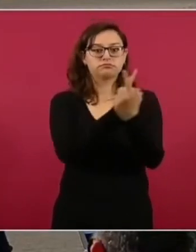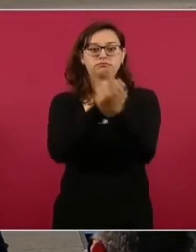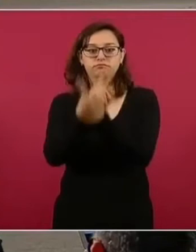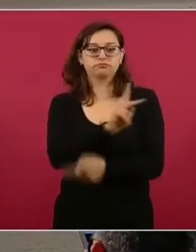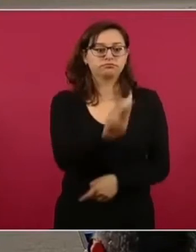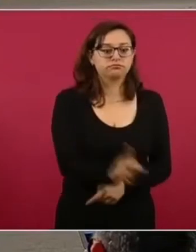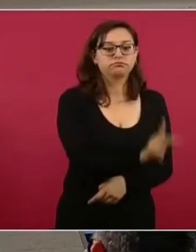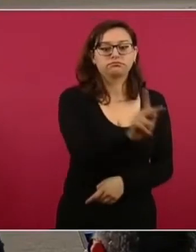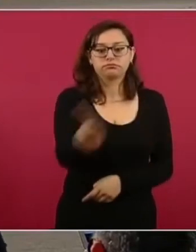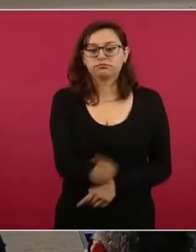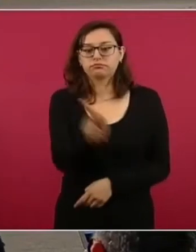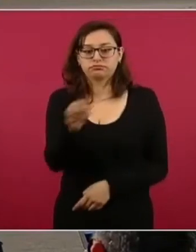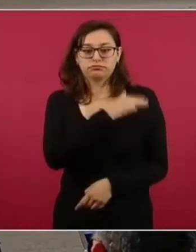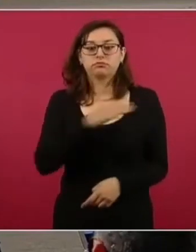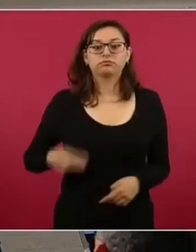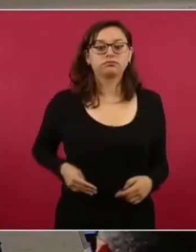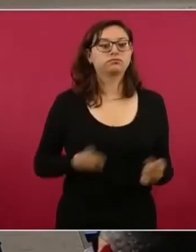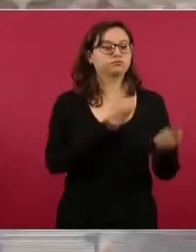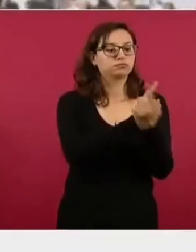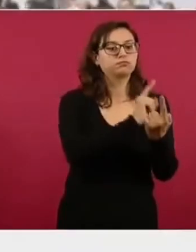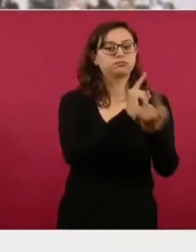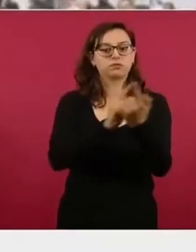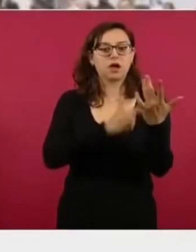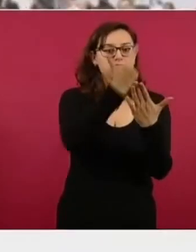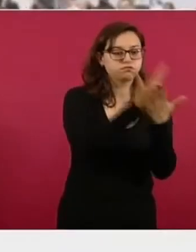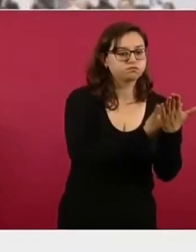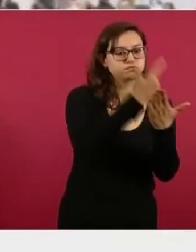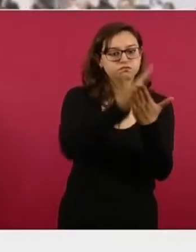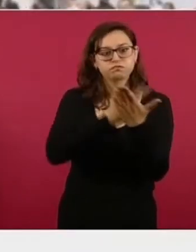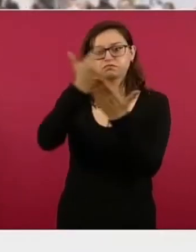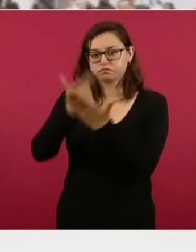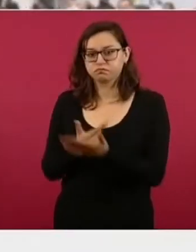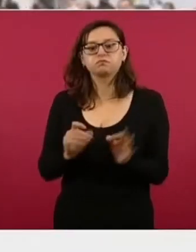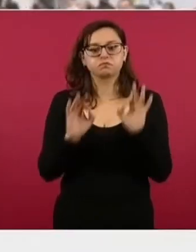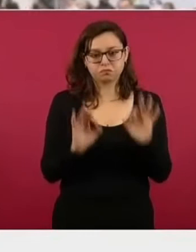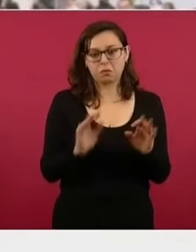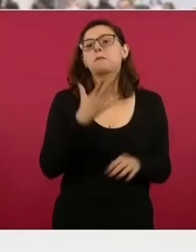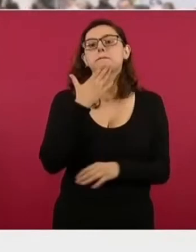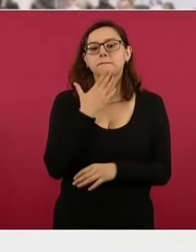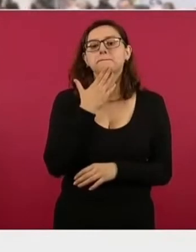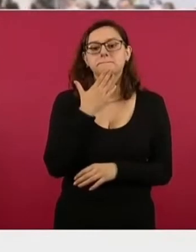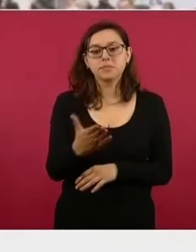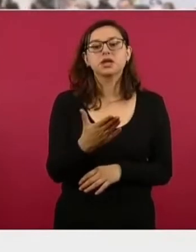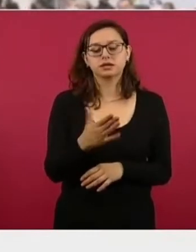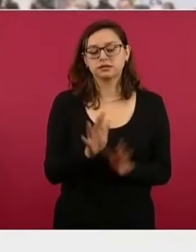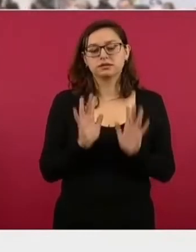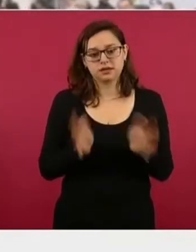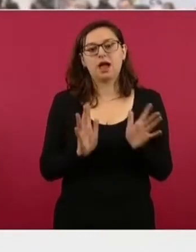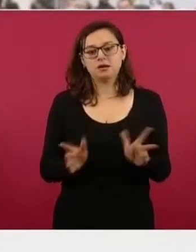por pueblo, municipio por municipio de la región afectada.